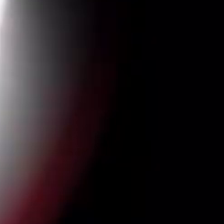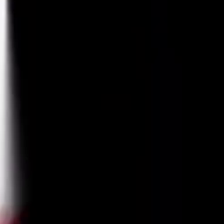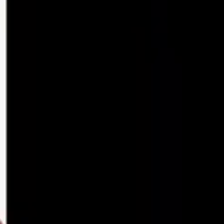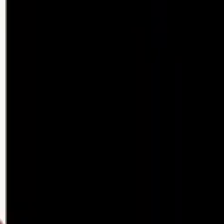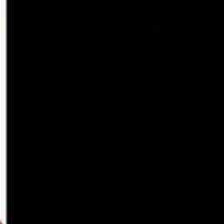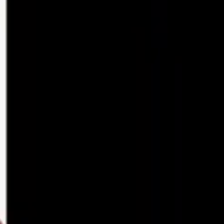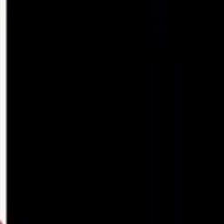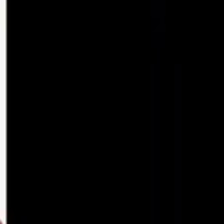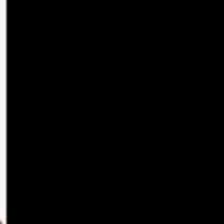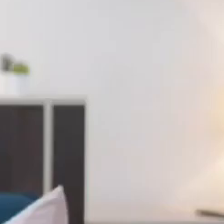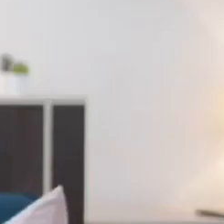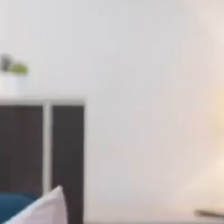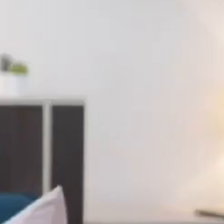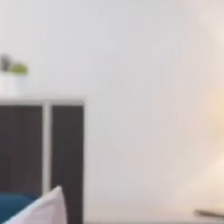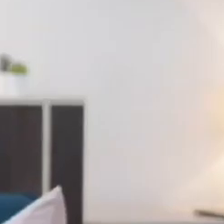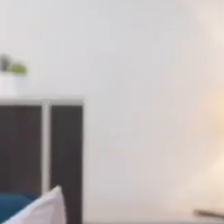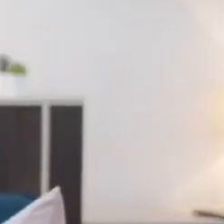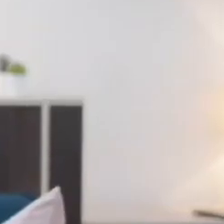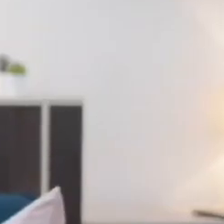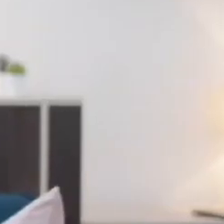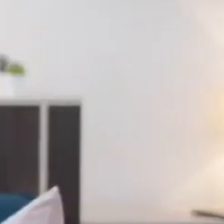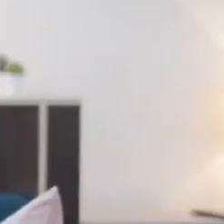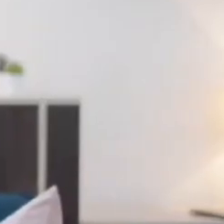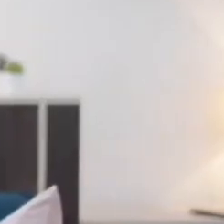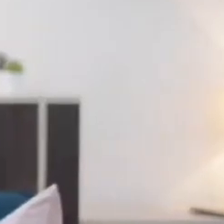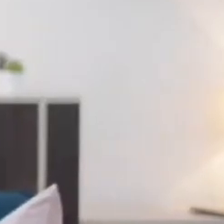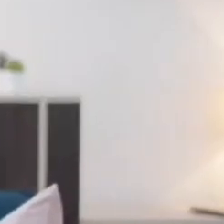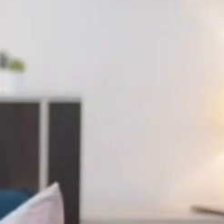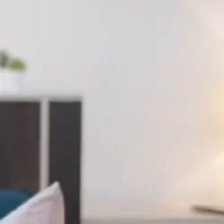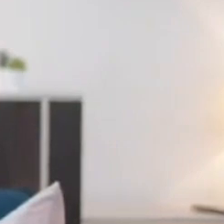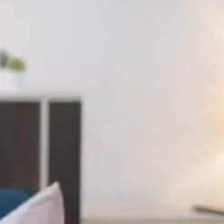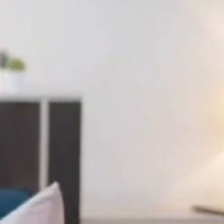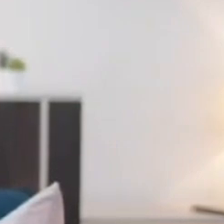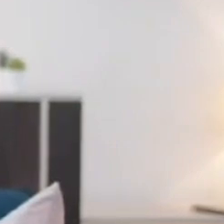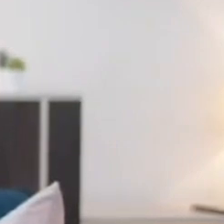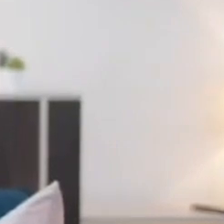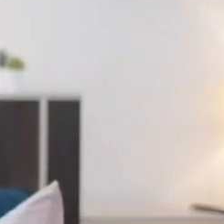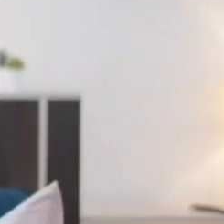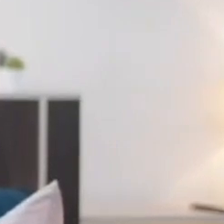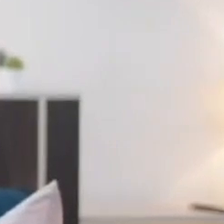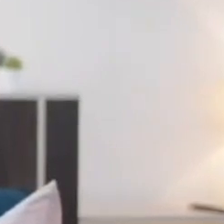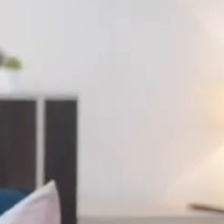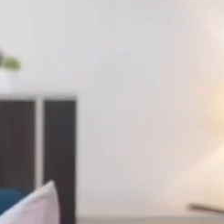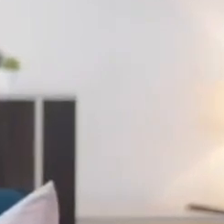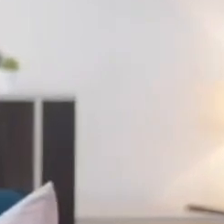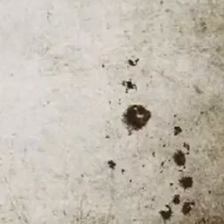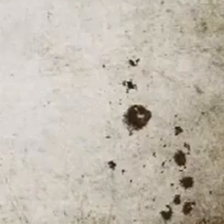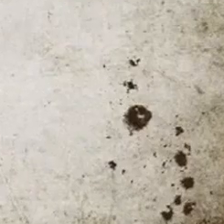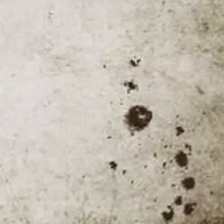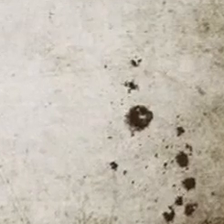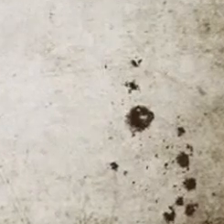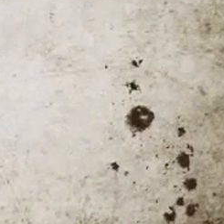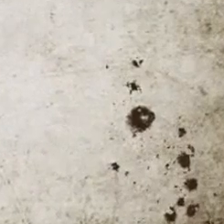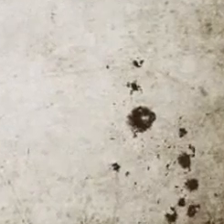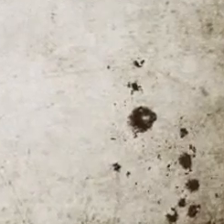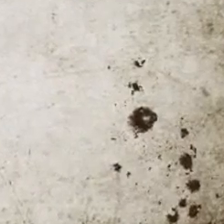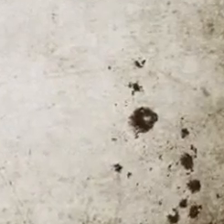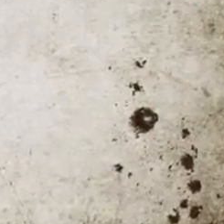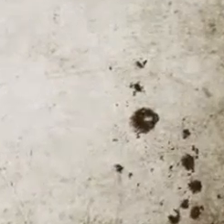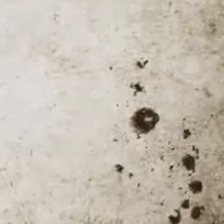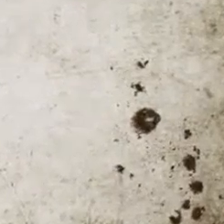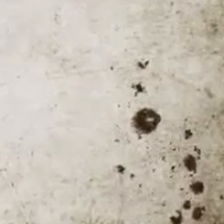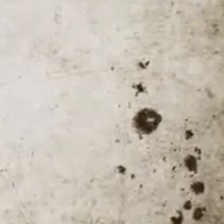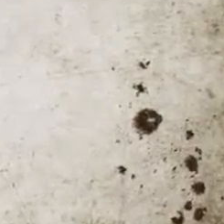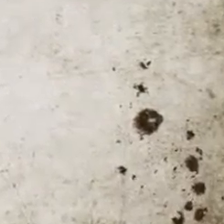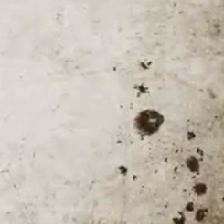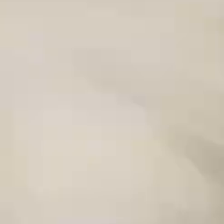¡Atención caballeros! ¿Te cuesta encontrar ropa que se ajuste perfectamente a tu estilo y talla? No busques más.